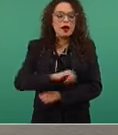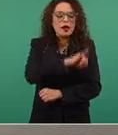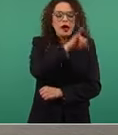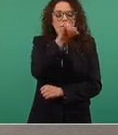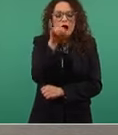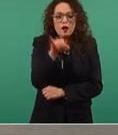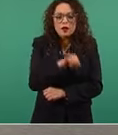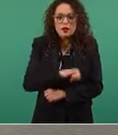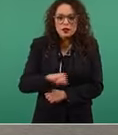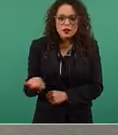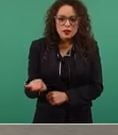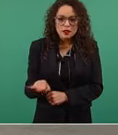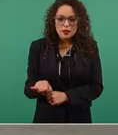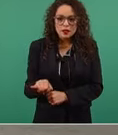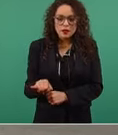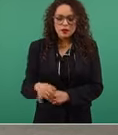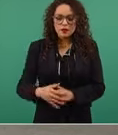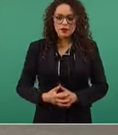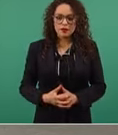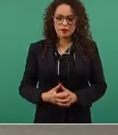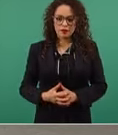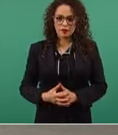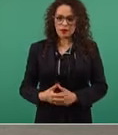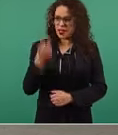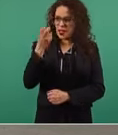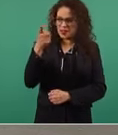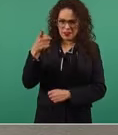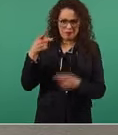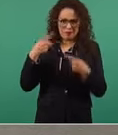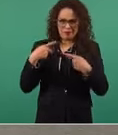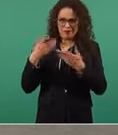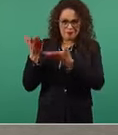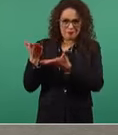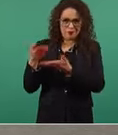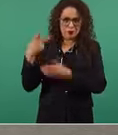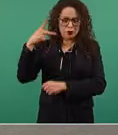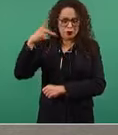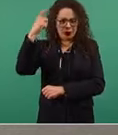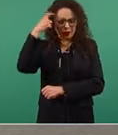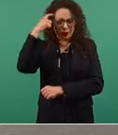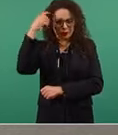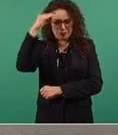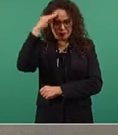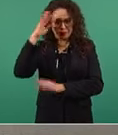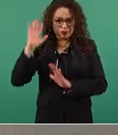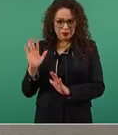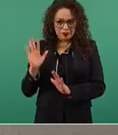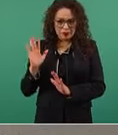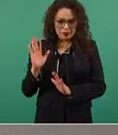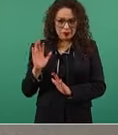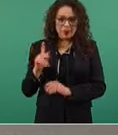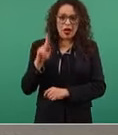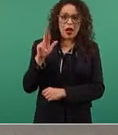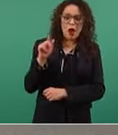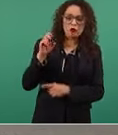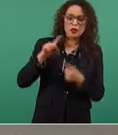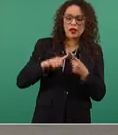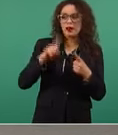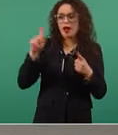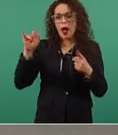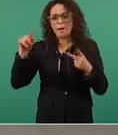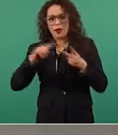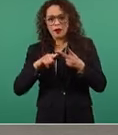En el pensamiento de estos señores, de Krause y de Aguilar Camín, no existen los obreros,